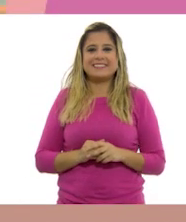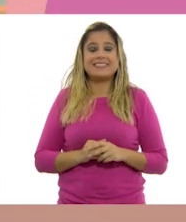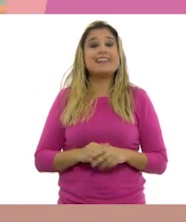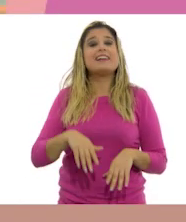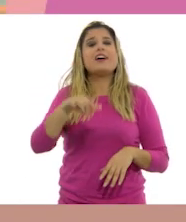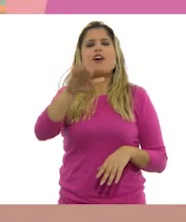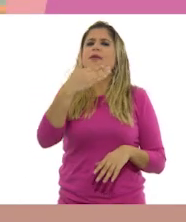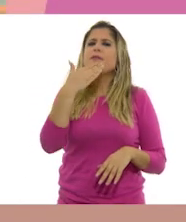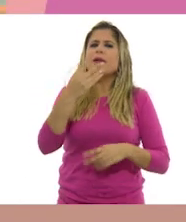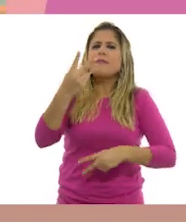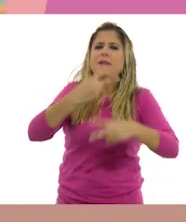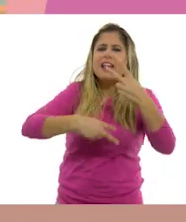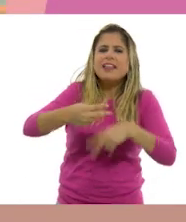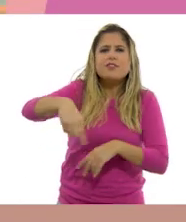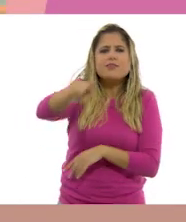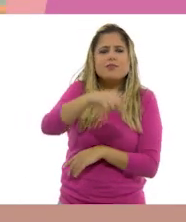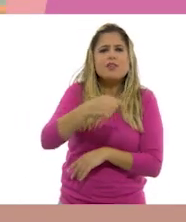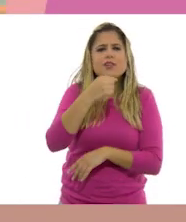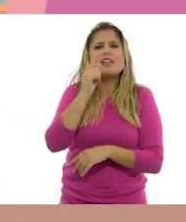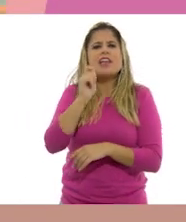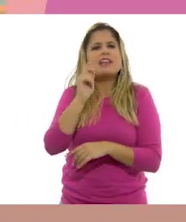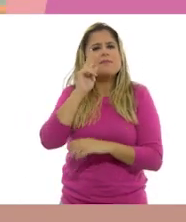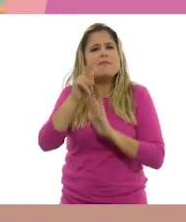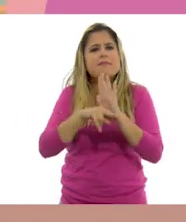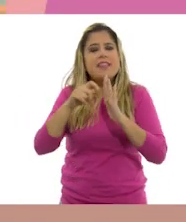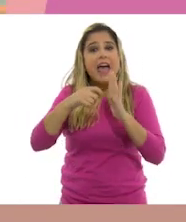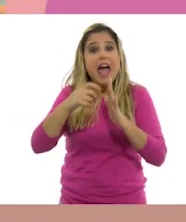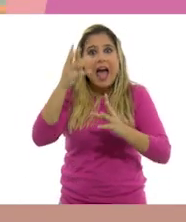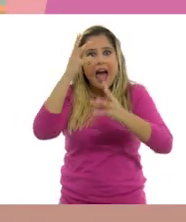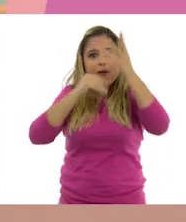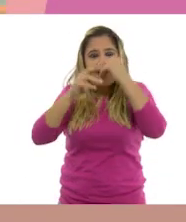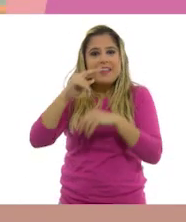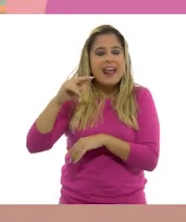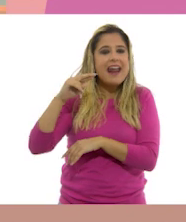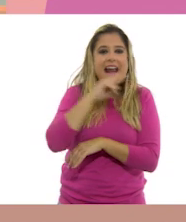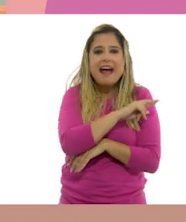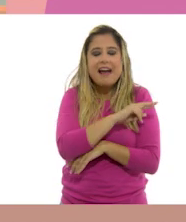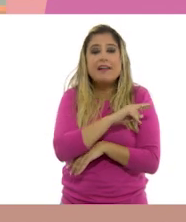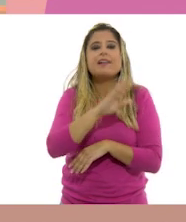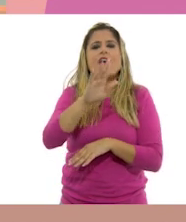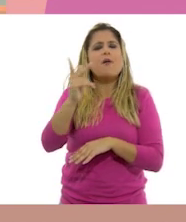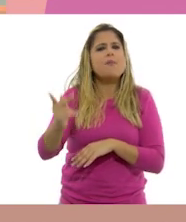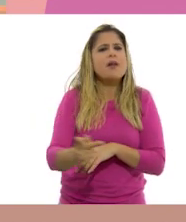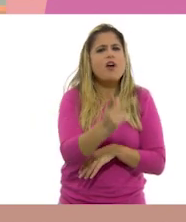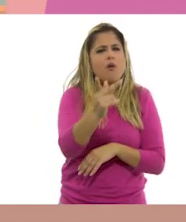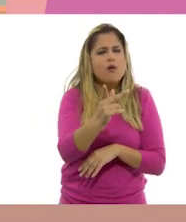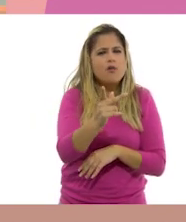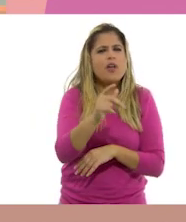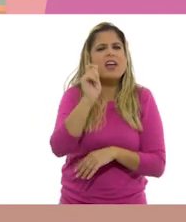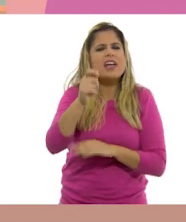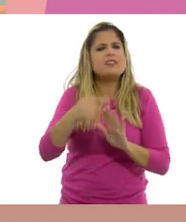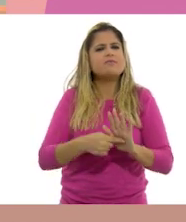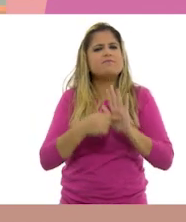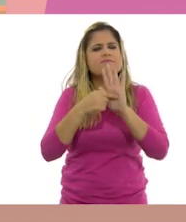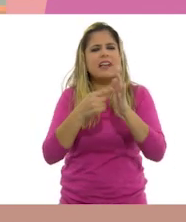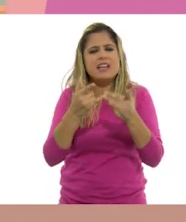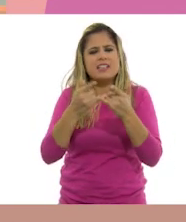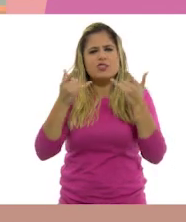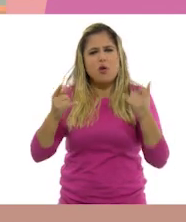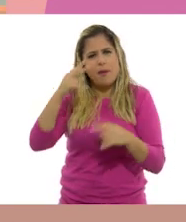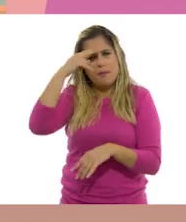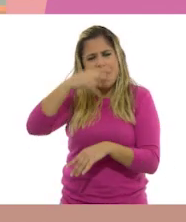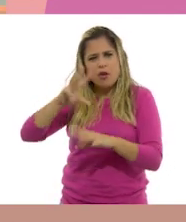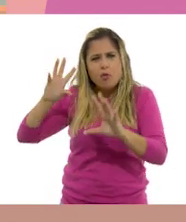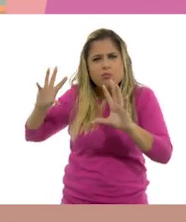Bienvenidos y bienvenidas a la cápsula de Aprende Rápido. Nuestra pregunta de hoy es del eje temático Historia de México.